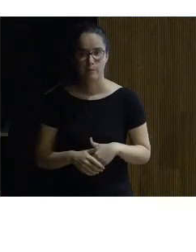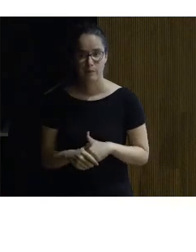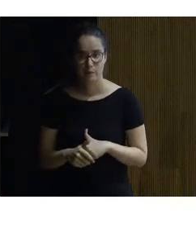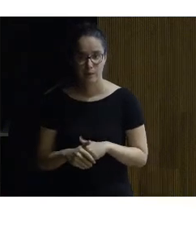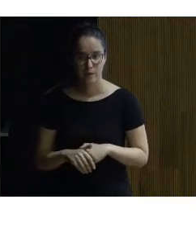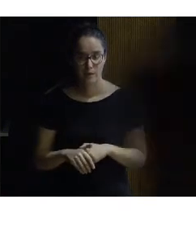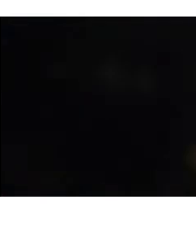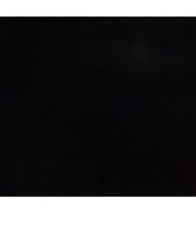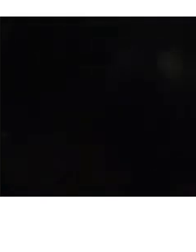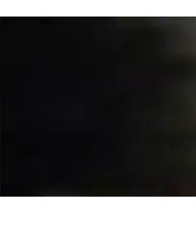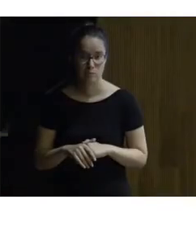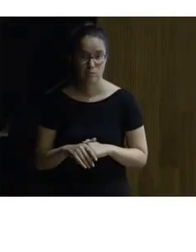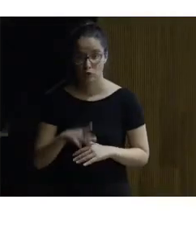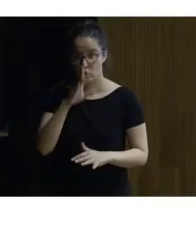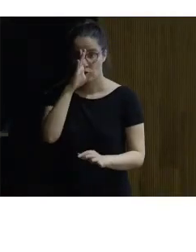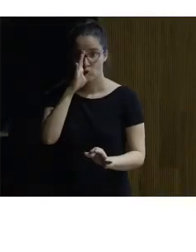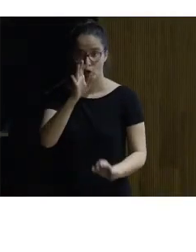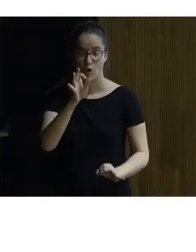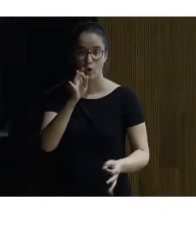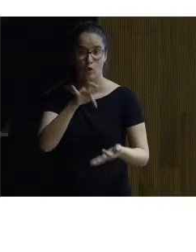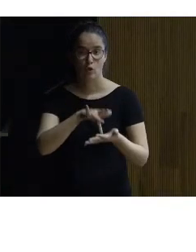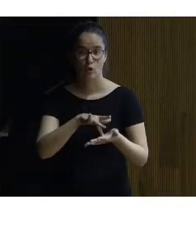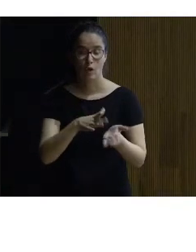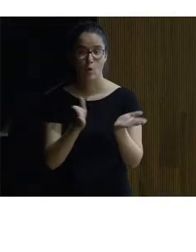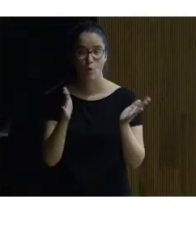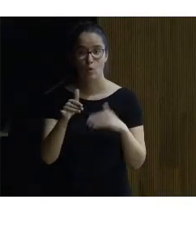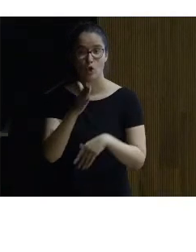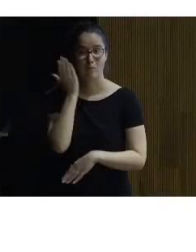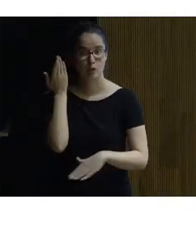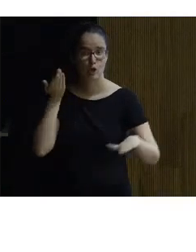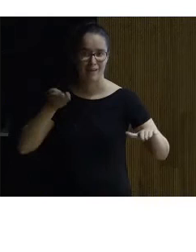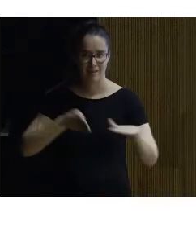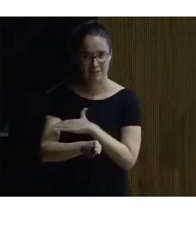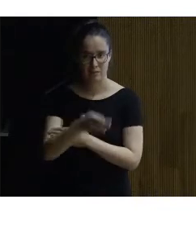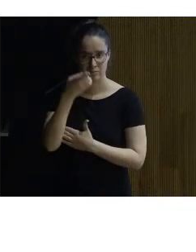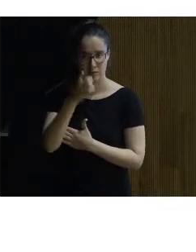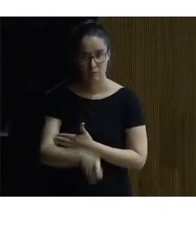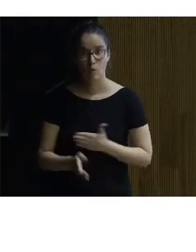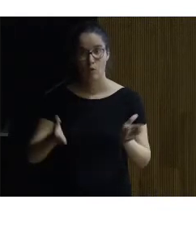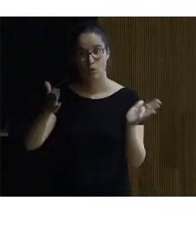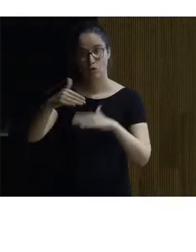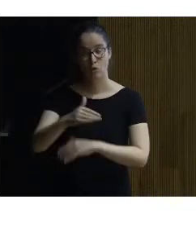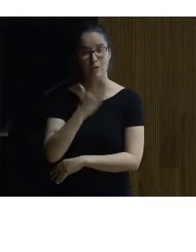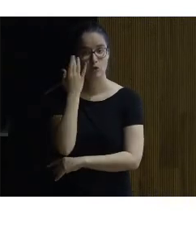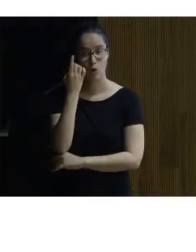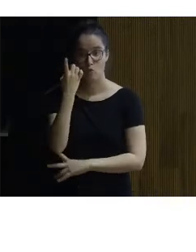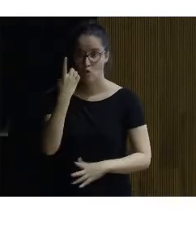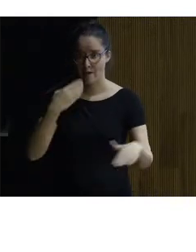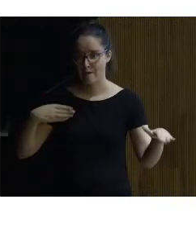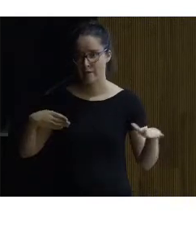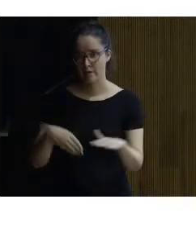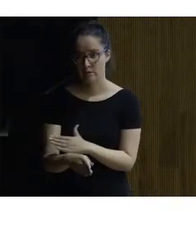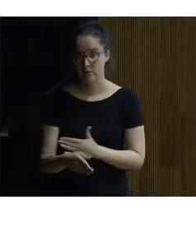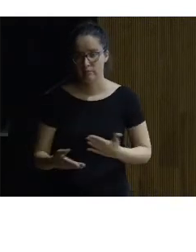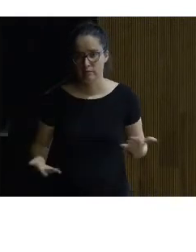y y lógicamente pues se hicieron un dormitorio accesible un dormitorio accesible porque si no de